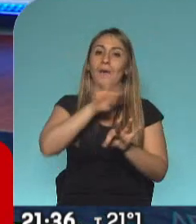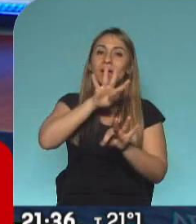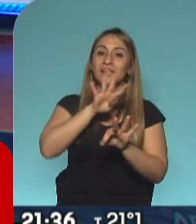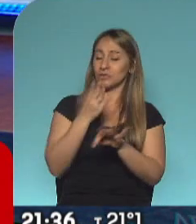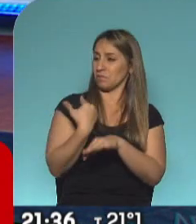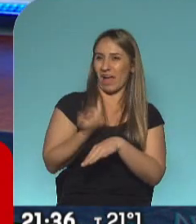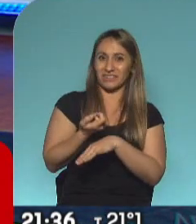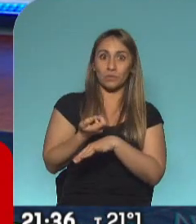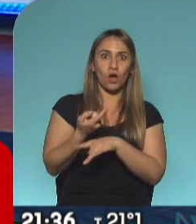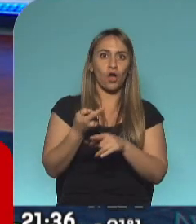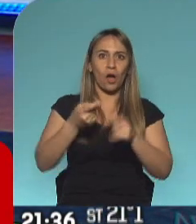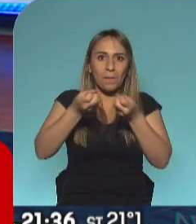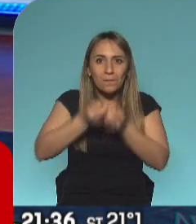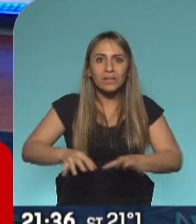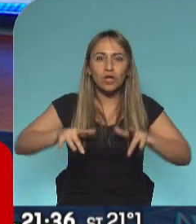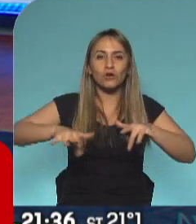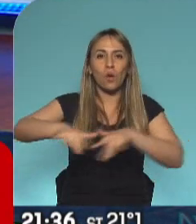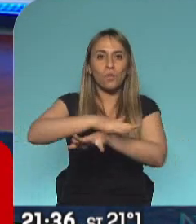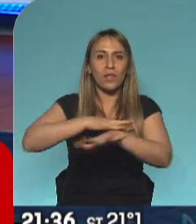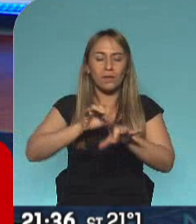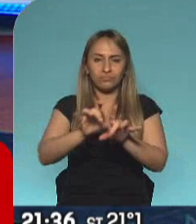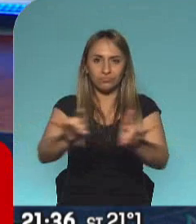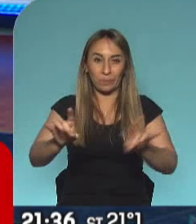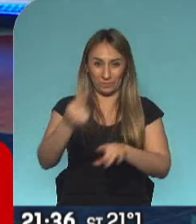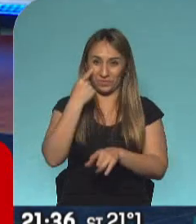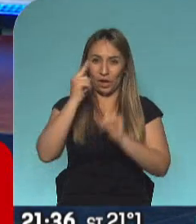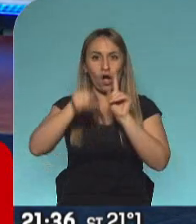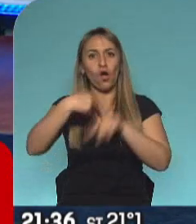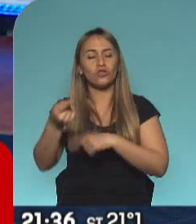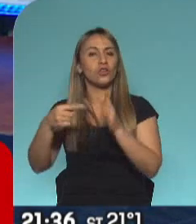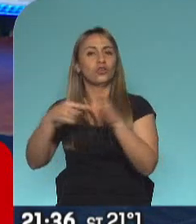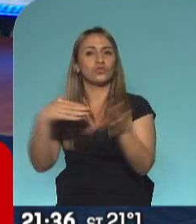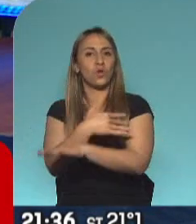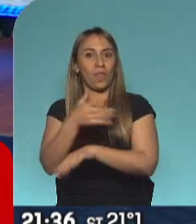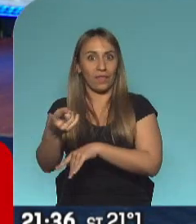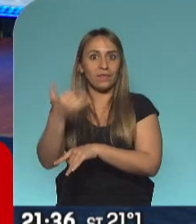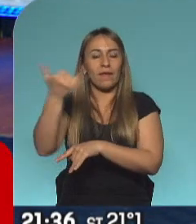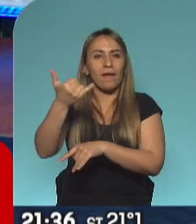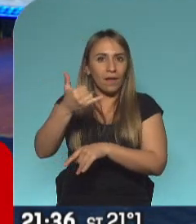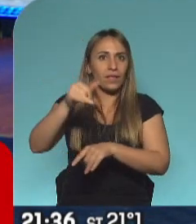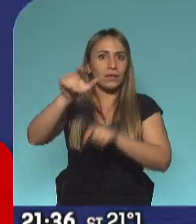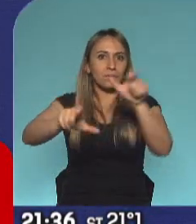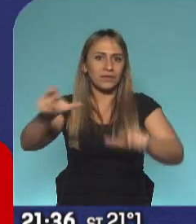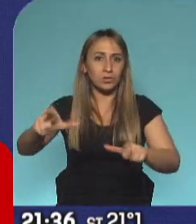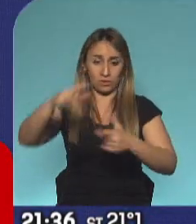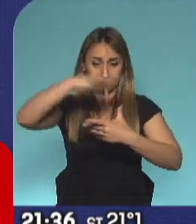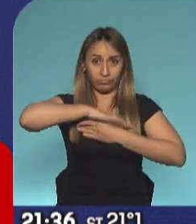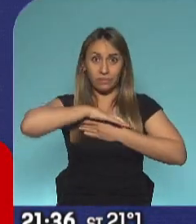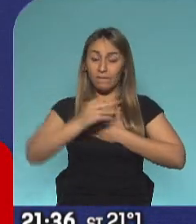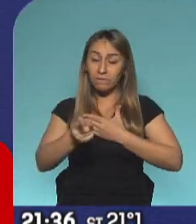agregando. Pero fíjese lo que es. Así que en todas estas ciudades hay gente infectada, porque, a ver,